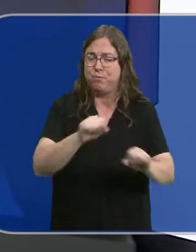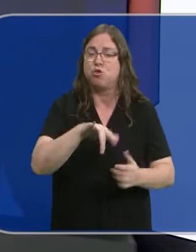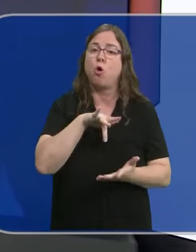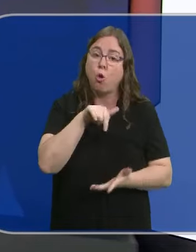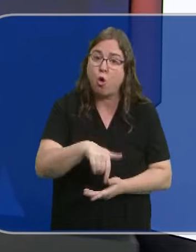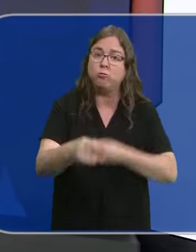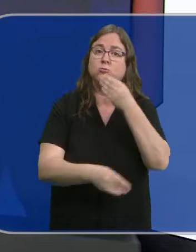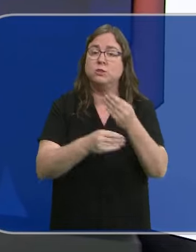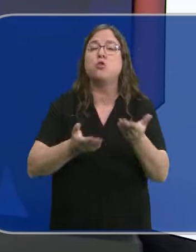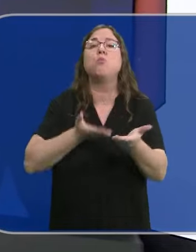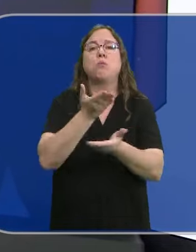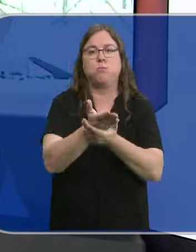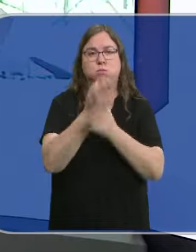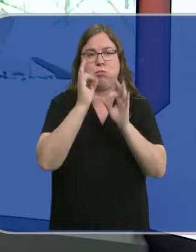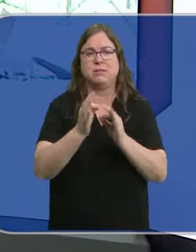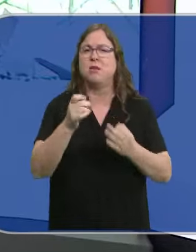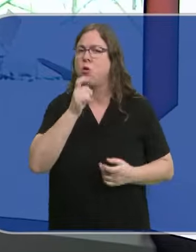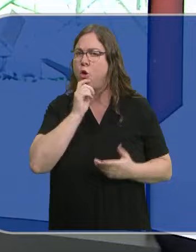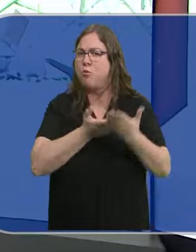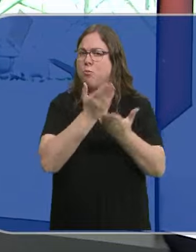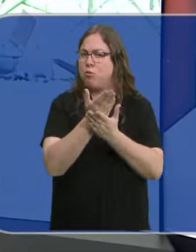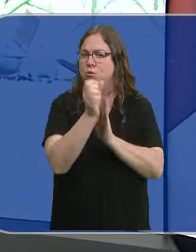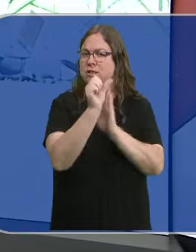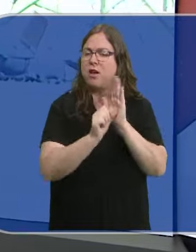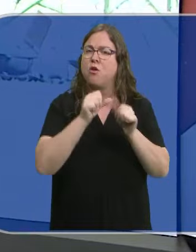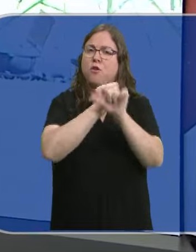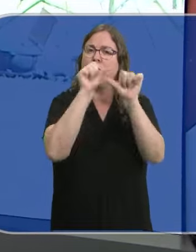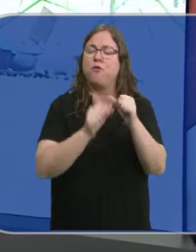hoy se ha concretado en una propuesta. ¿En qué consiste, Paco Gómez?